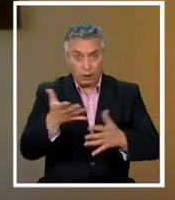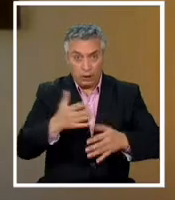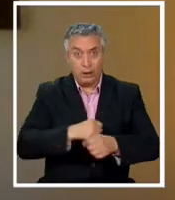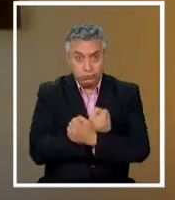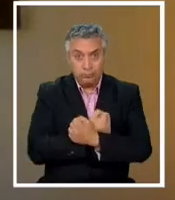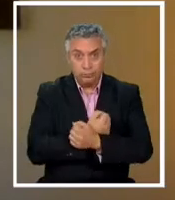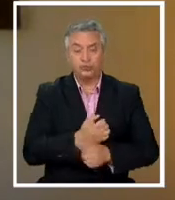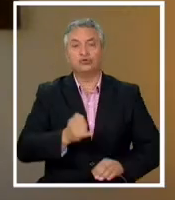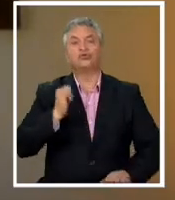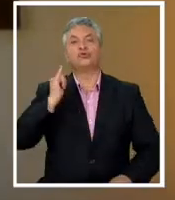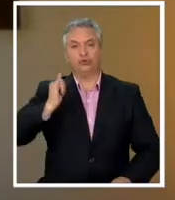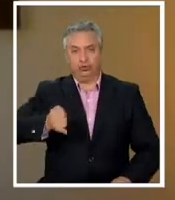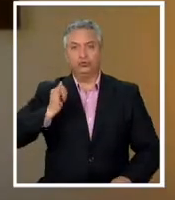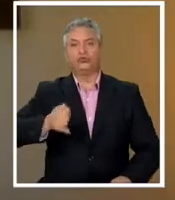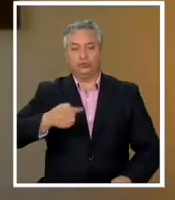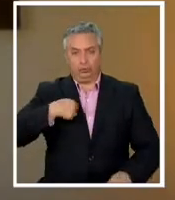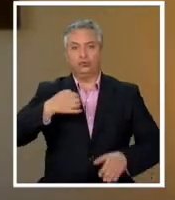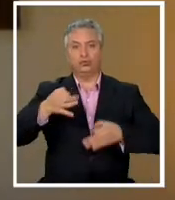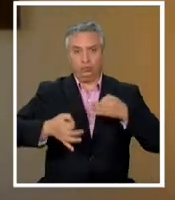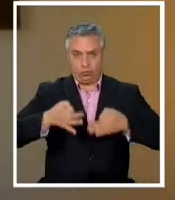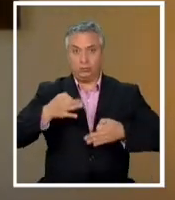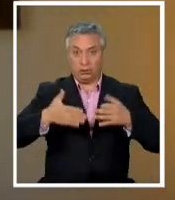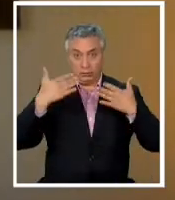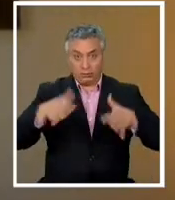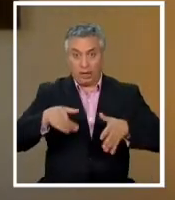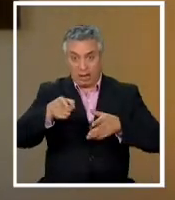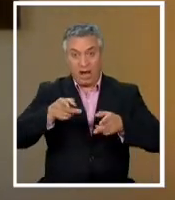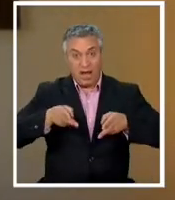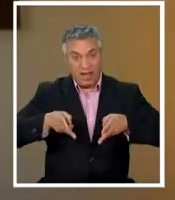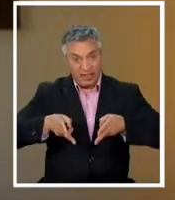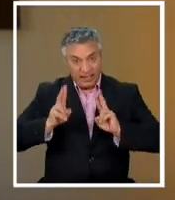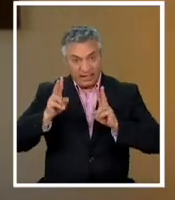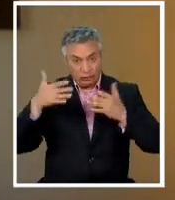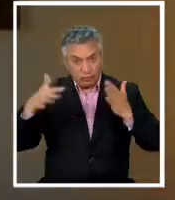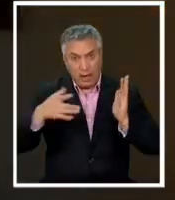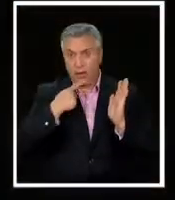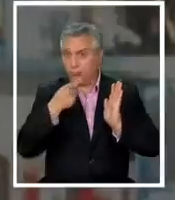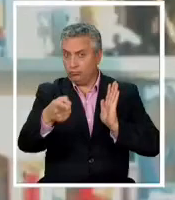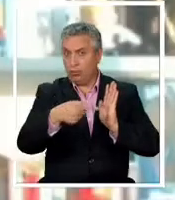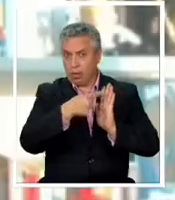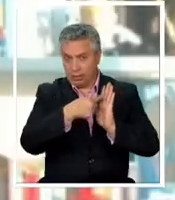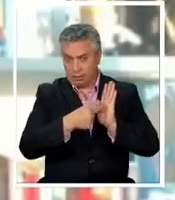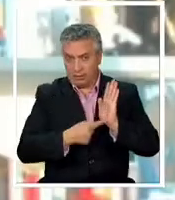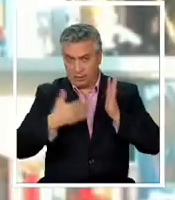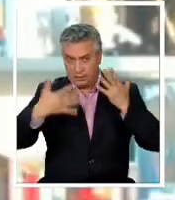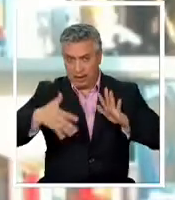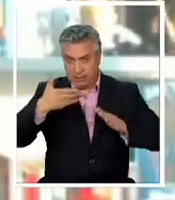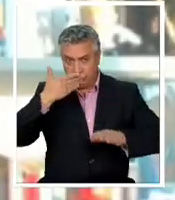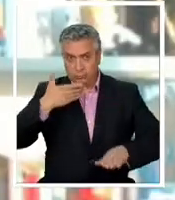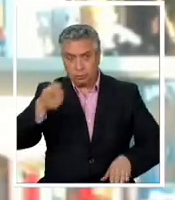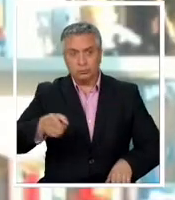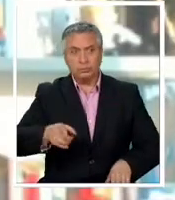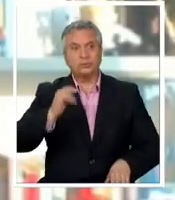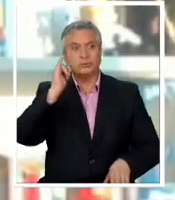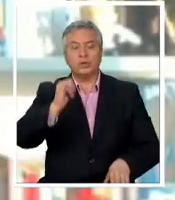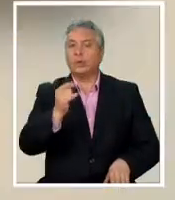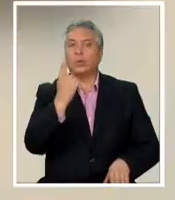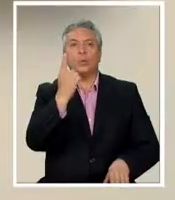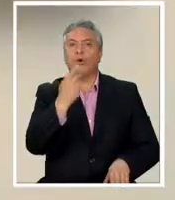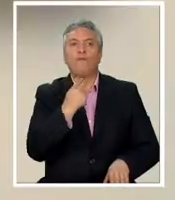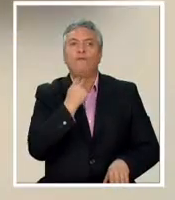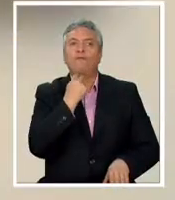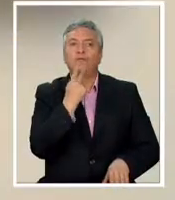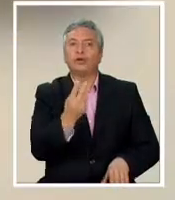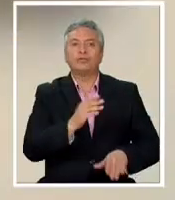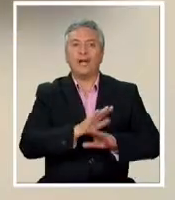Sí, señor juez. ¿Y se le informaron de sus derechos? ¿Es así? Sí, así es. Fue la única vez que se les escuchó la voz en